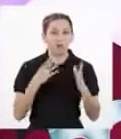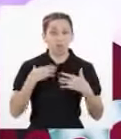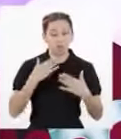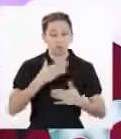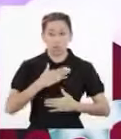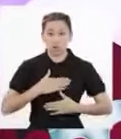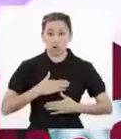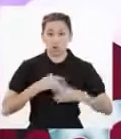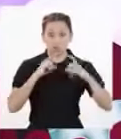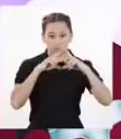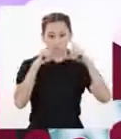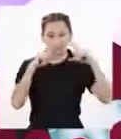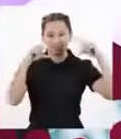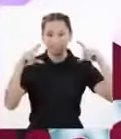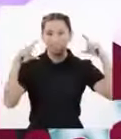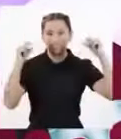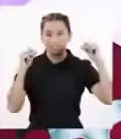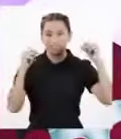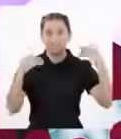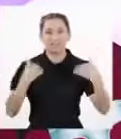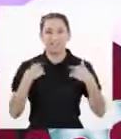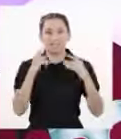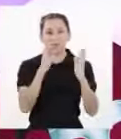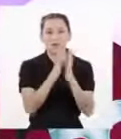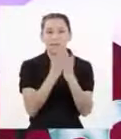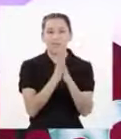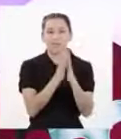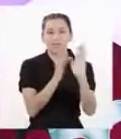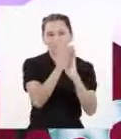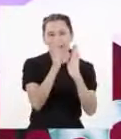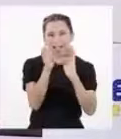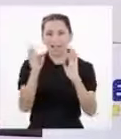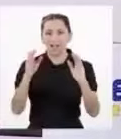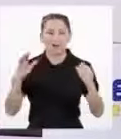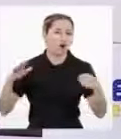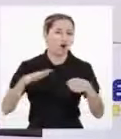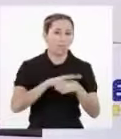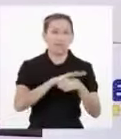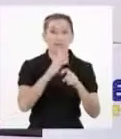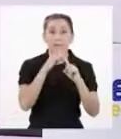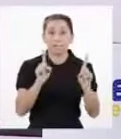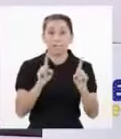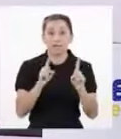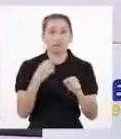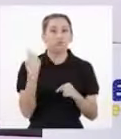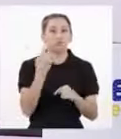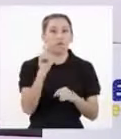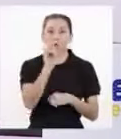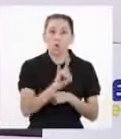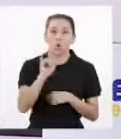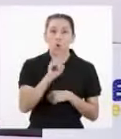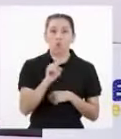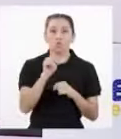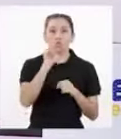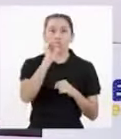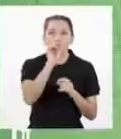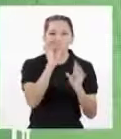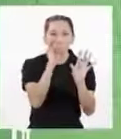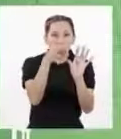nuestro cuerpo contiene la biblioteca entera Pero solo está utilizando... ¡Una sola página de un solo libro! ¡Wow!